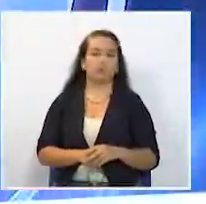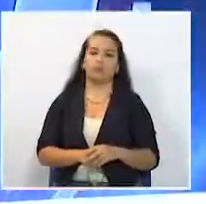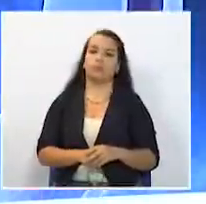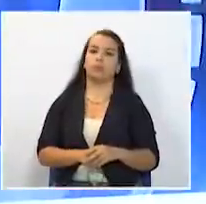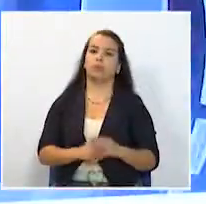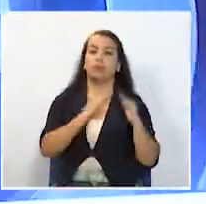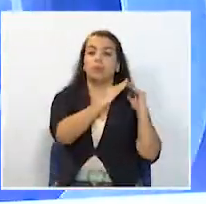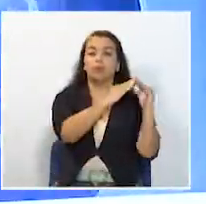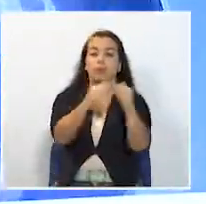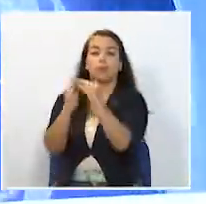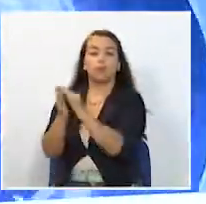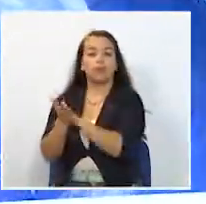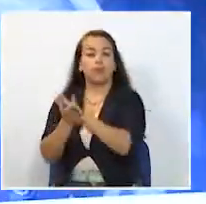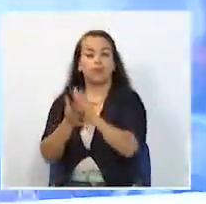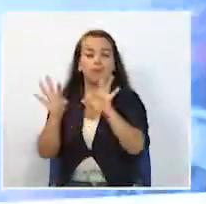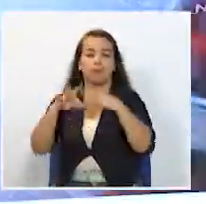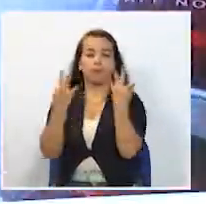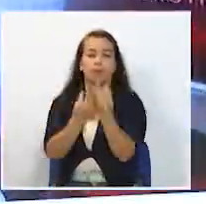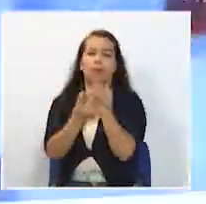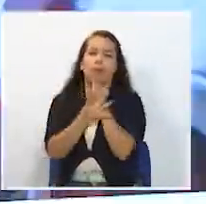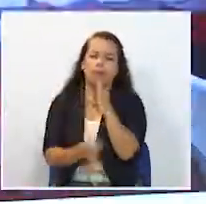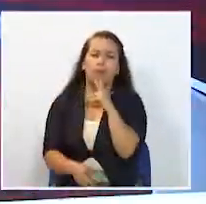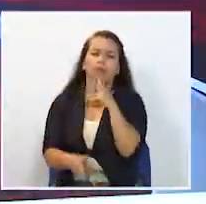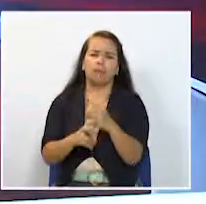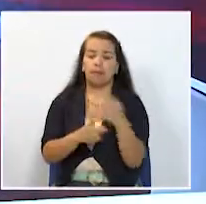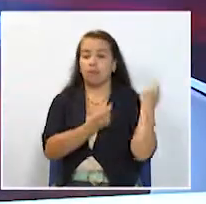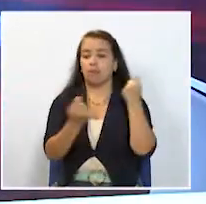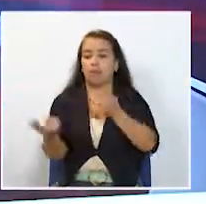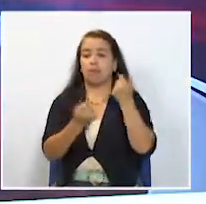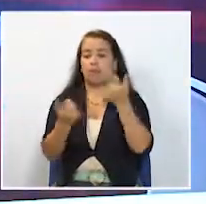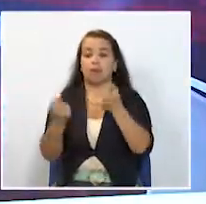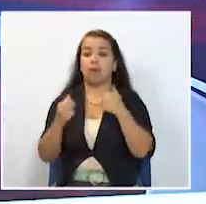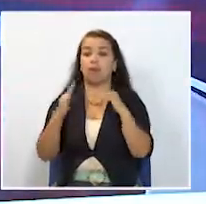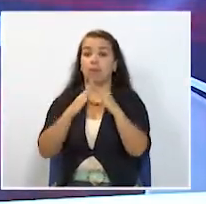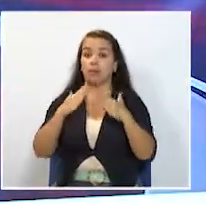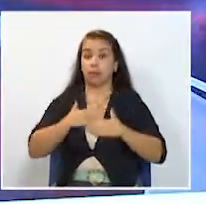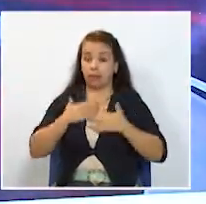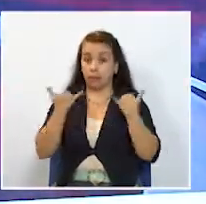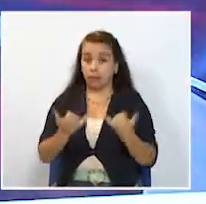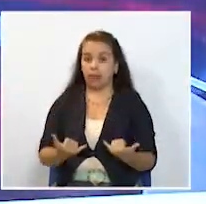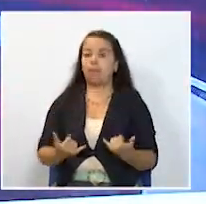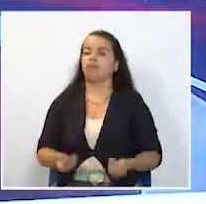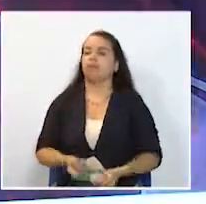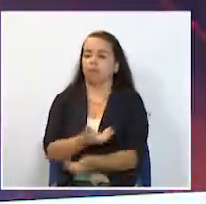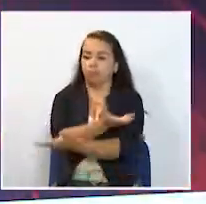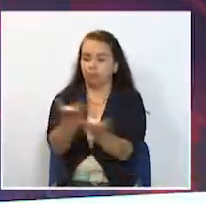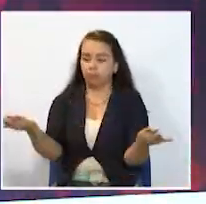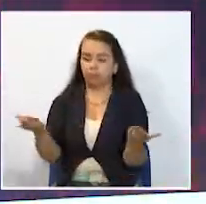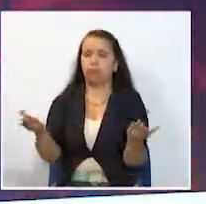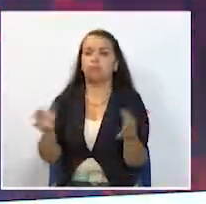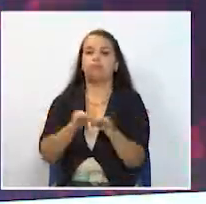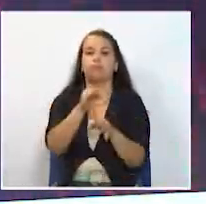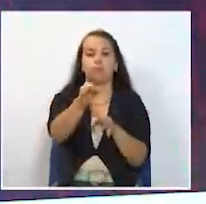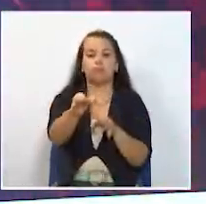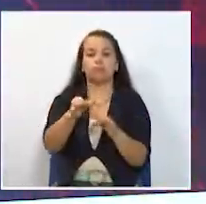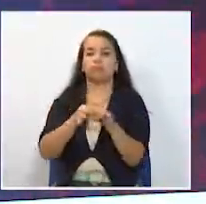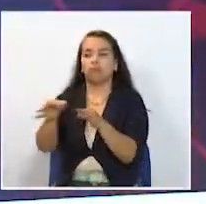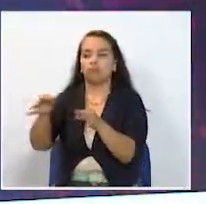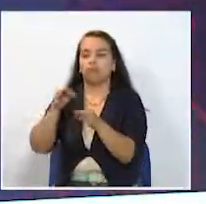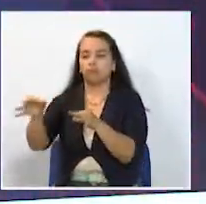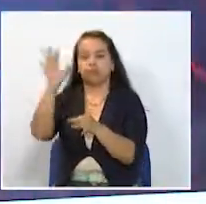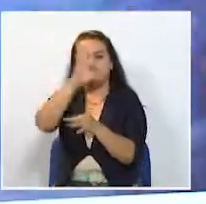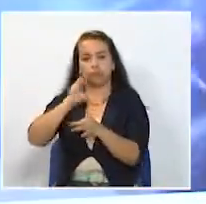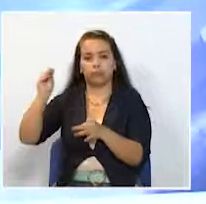Viviendas gratis para familias de escasos recursos y subsidios del programa Mi Casa Ya beneficiarán a los hogares de los municipios cordilleranos en el